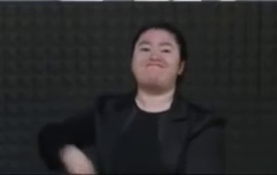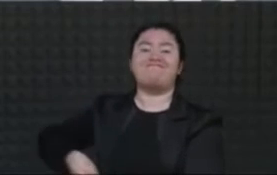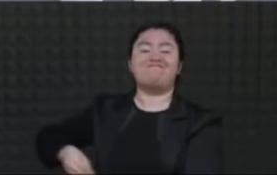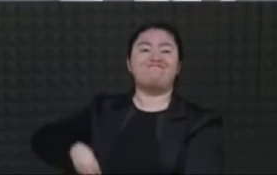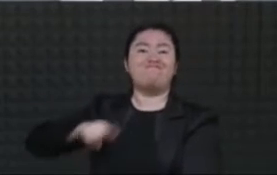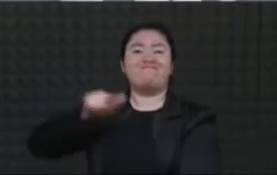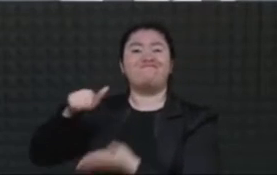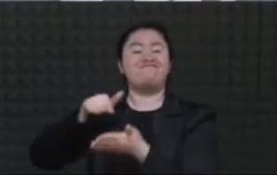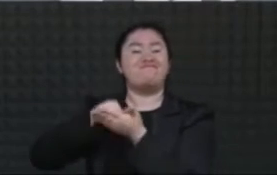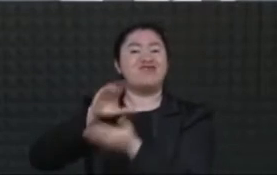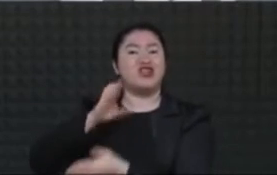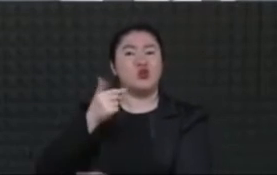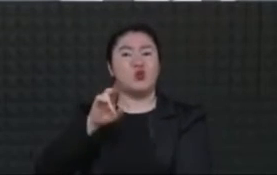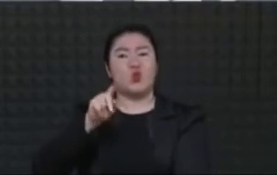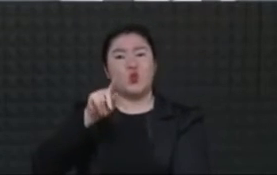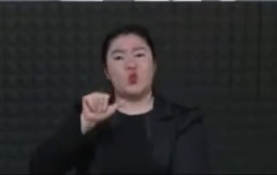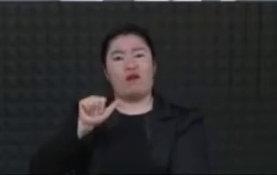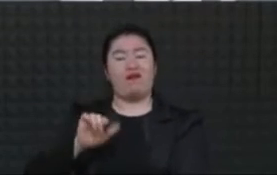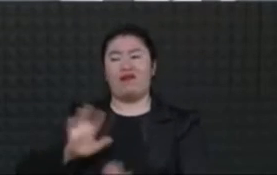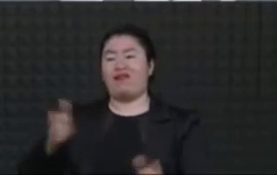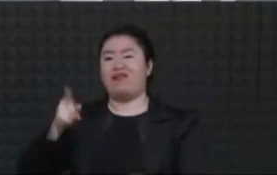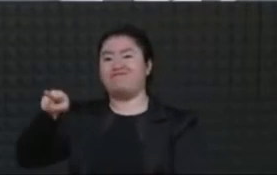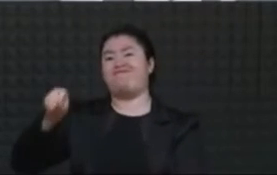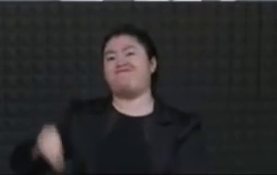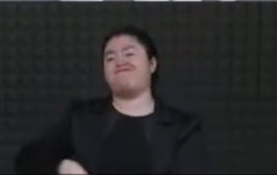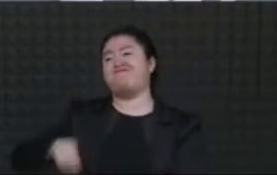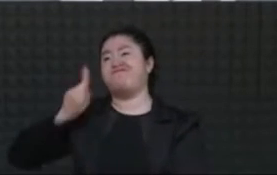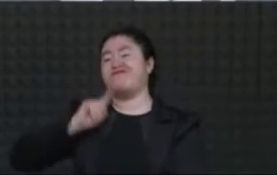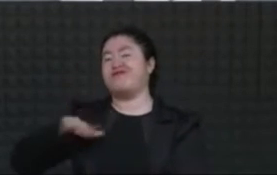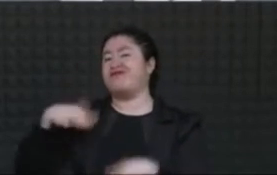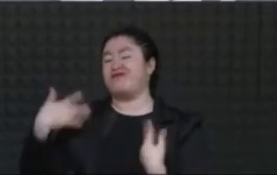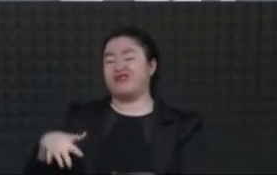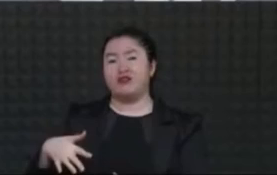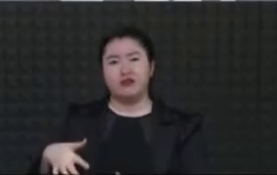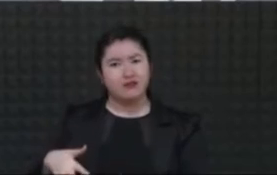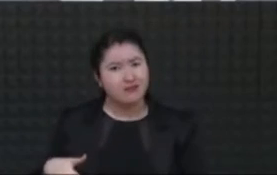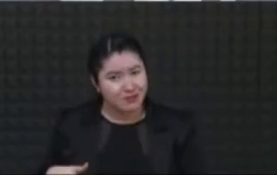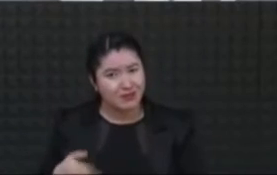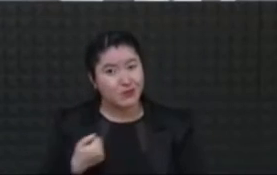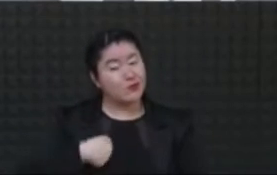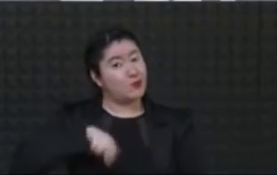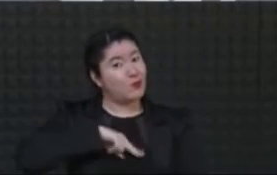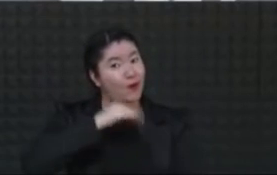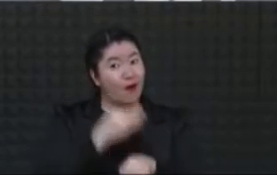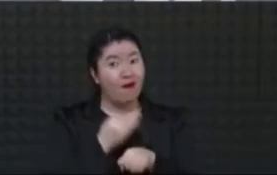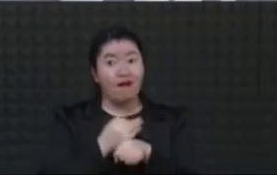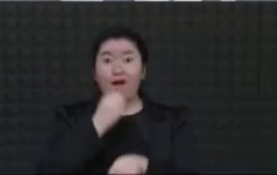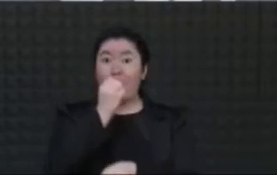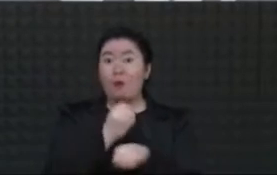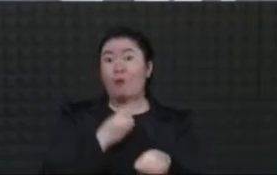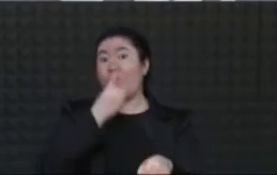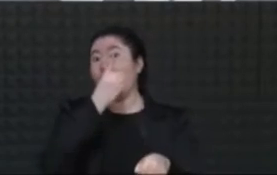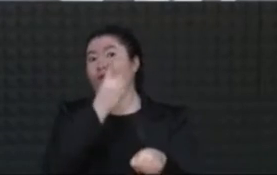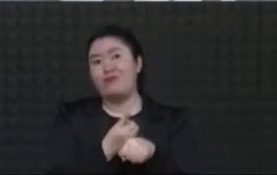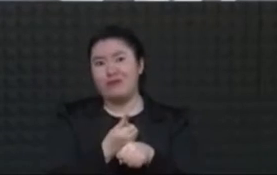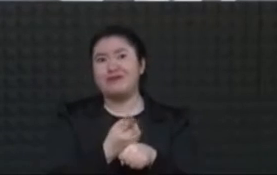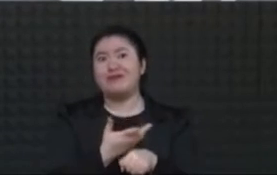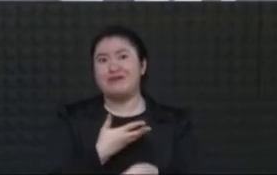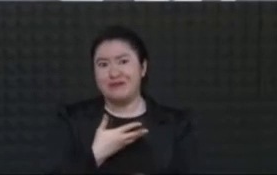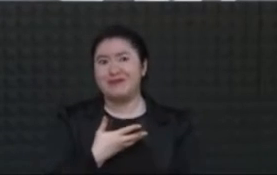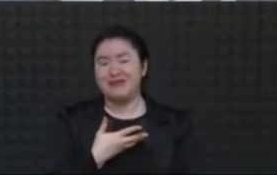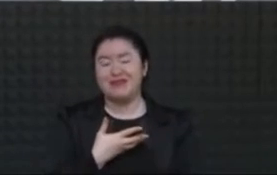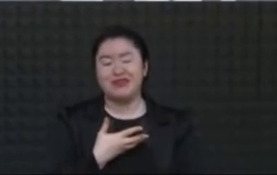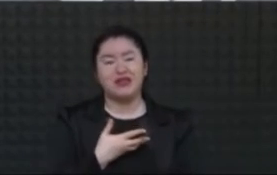Tenemos esa gran oportunidad y la tenemos que aprovechar. Hay quienes están descalificando y